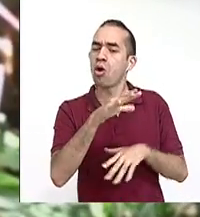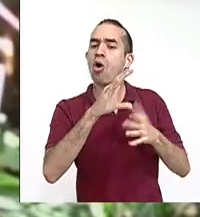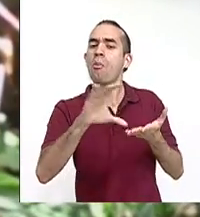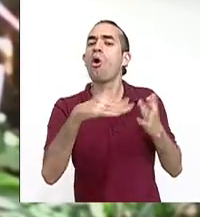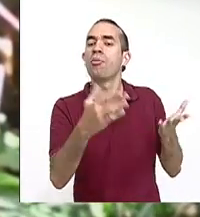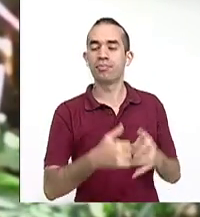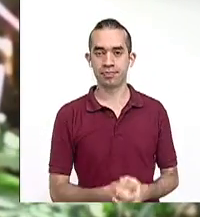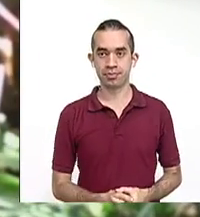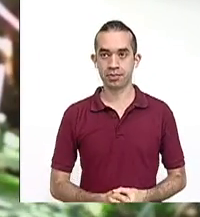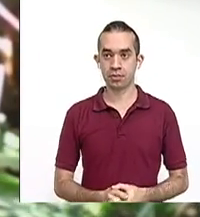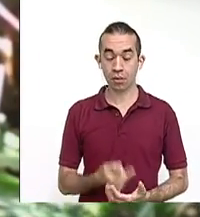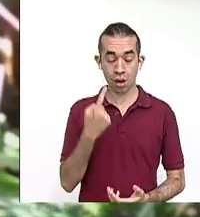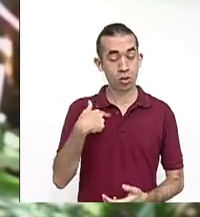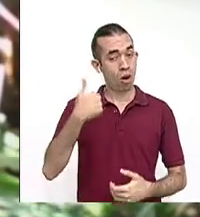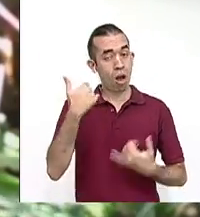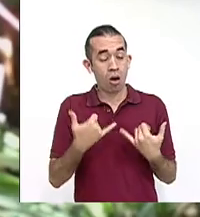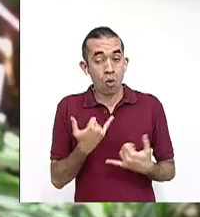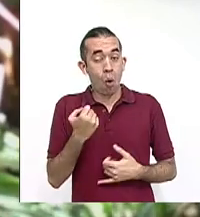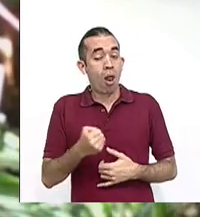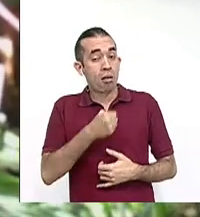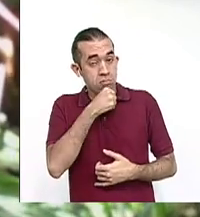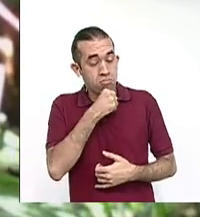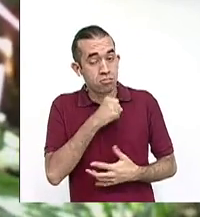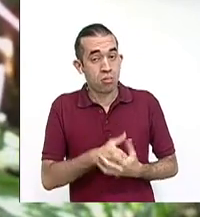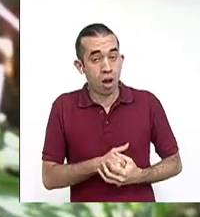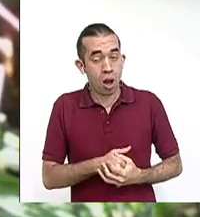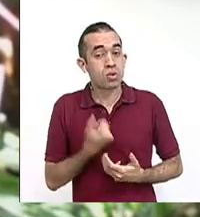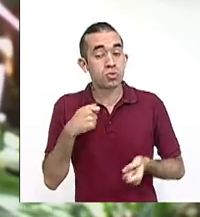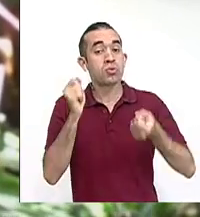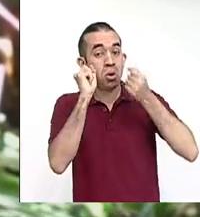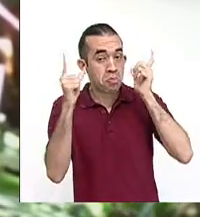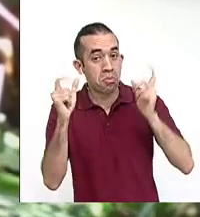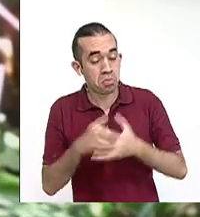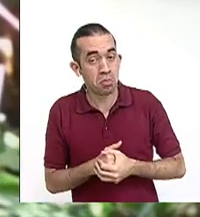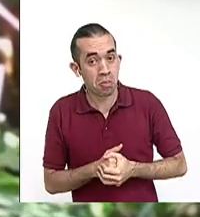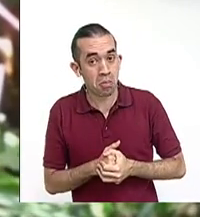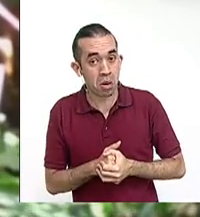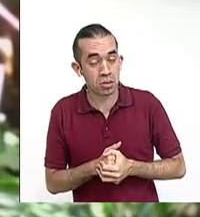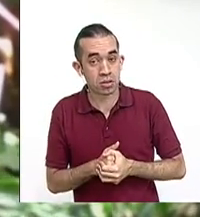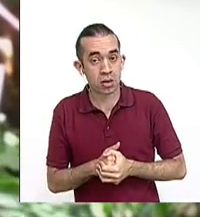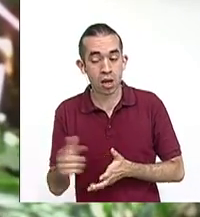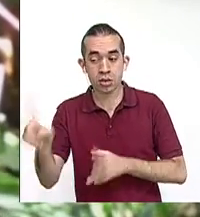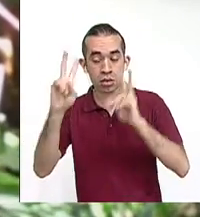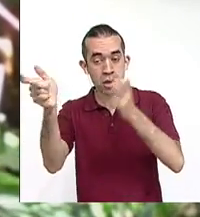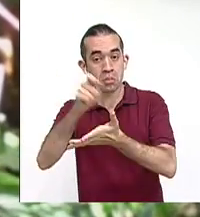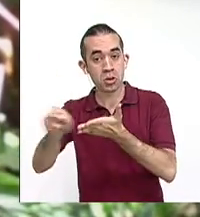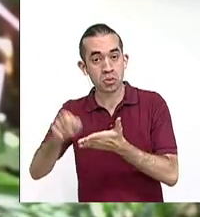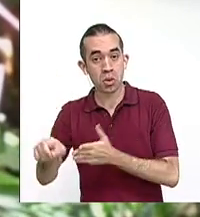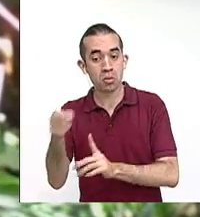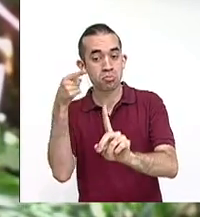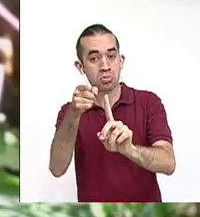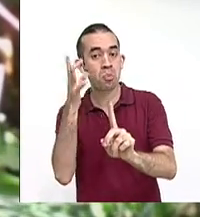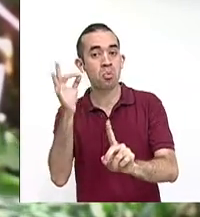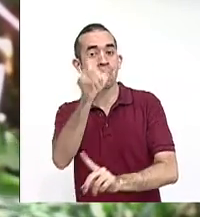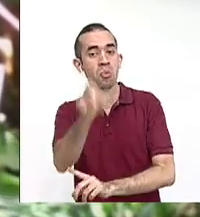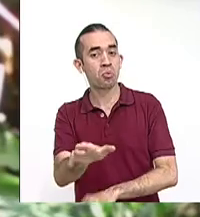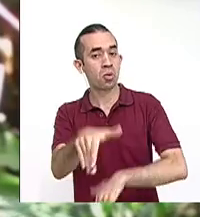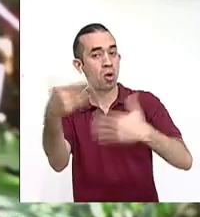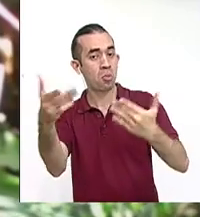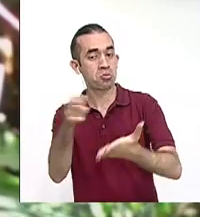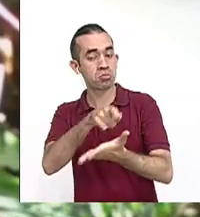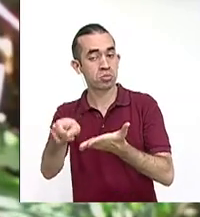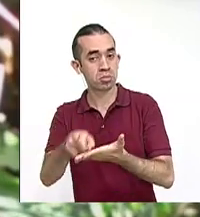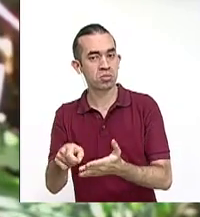verdaderamente lo que ella habla de la mujer, es decir, ¿para qué fue hecha la mujer? ¿Qué se